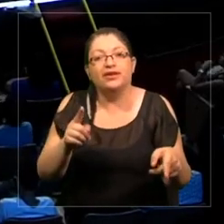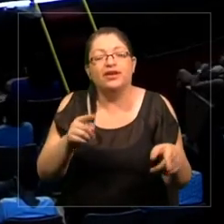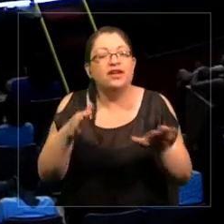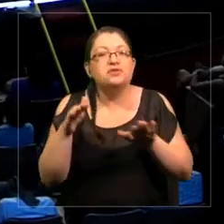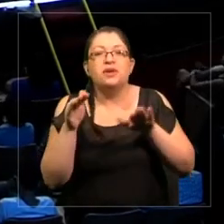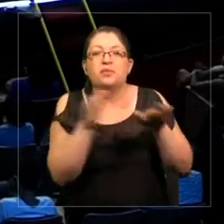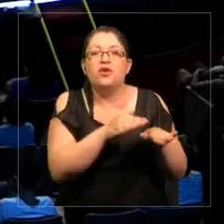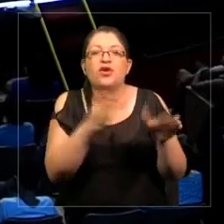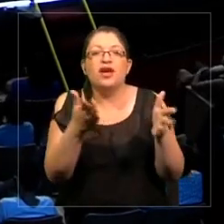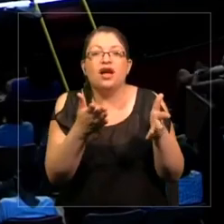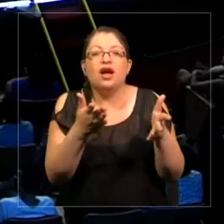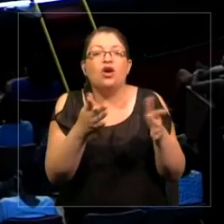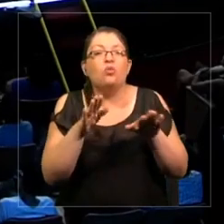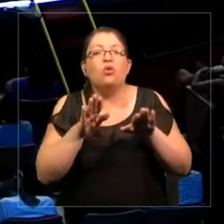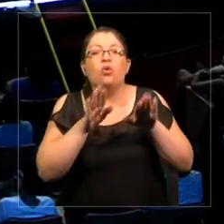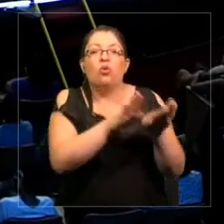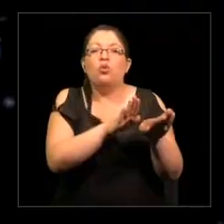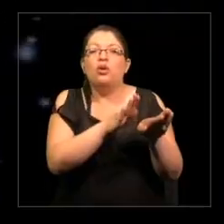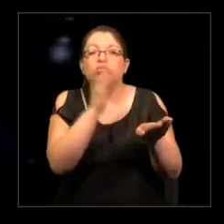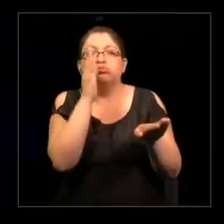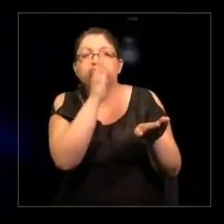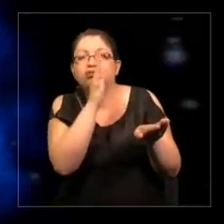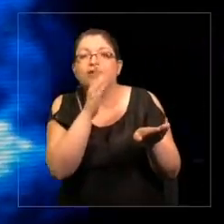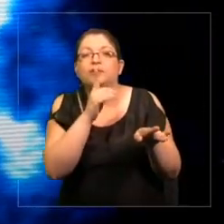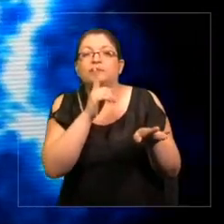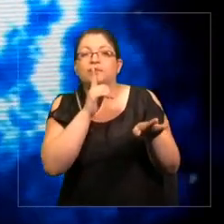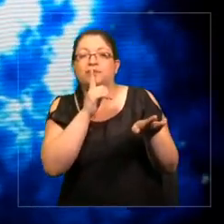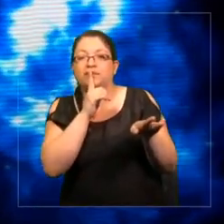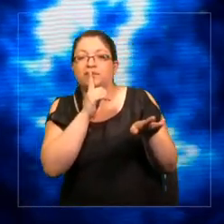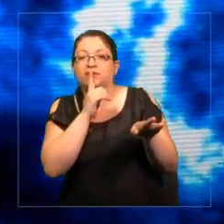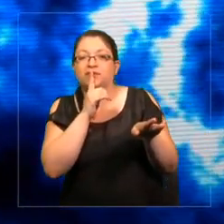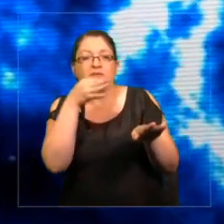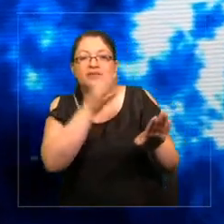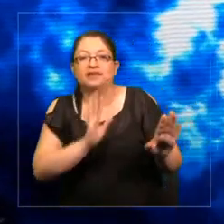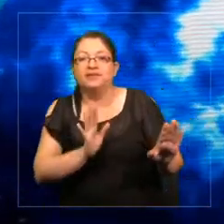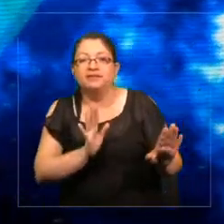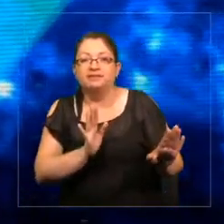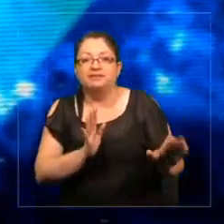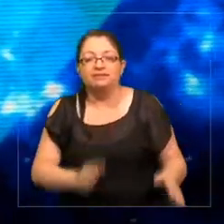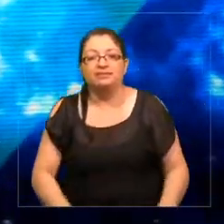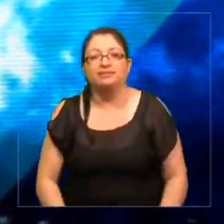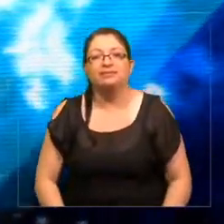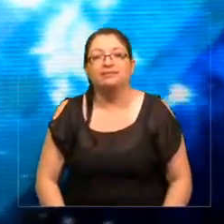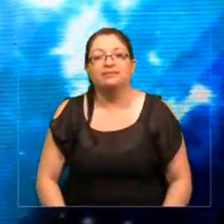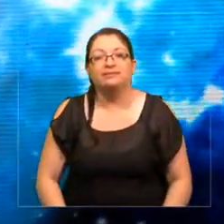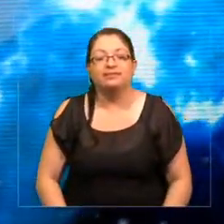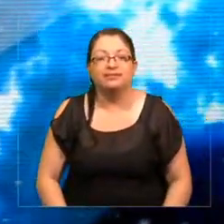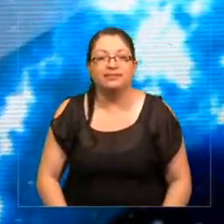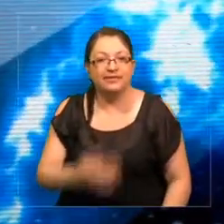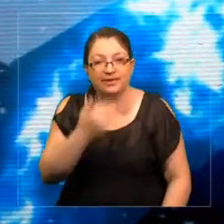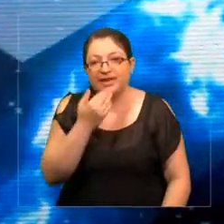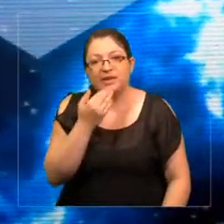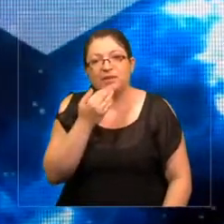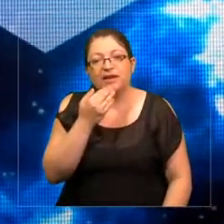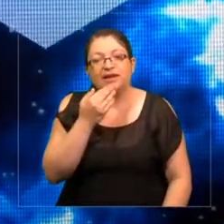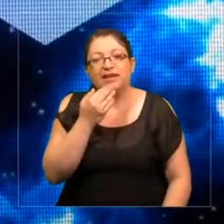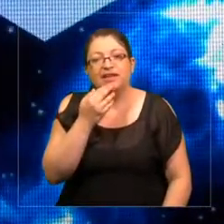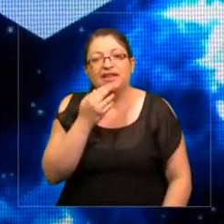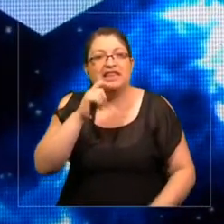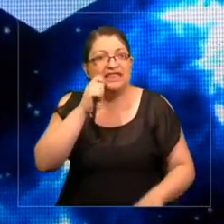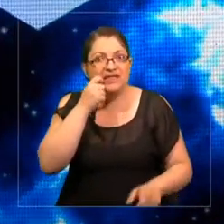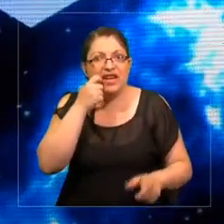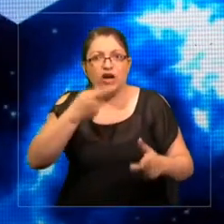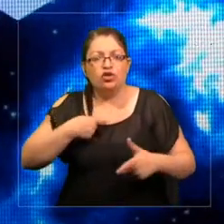apoyo silencioso, no ruidoso. Y tampoco no se traduce en